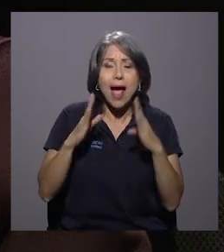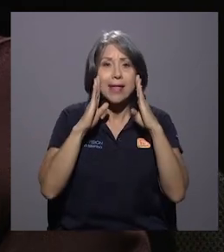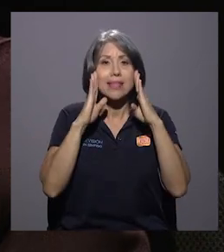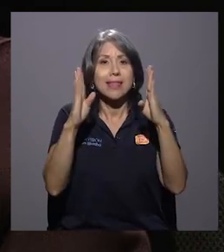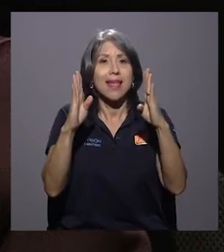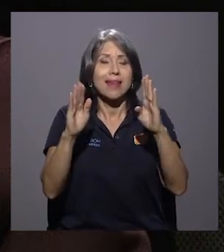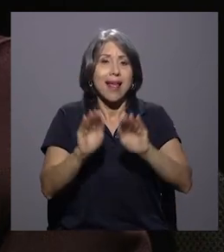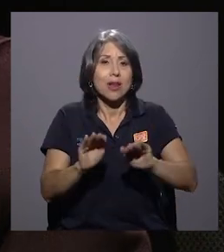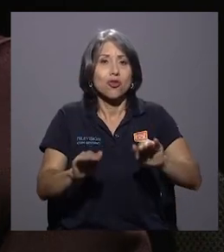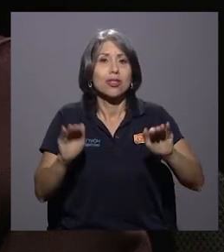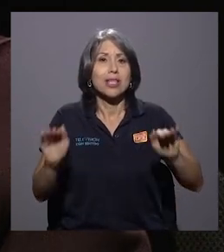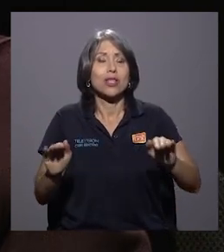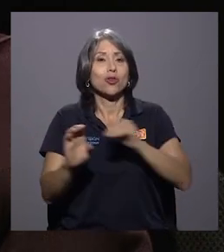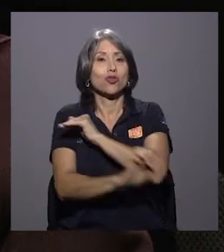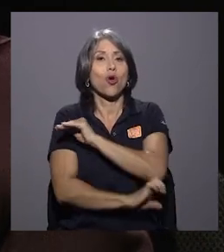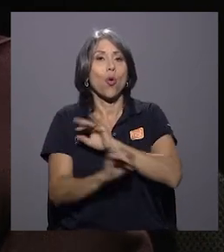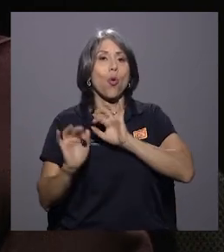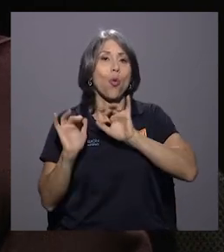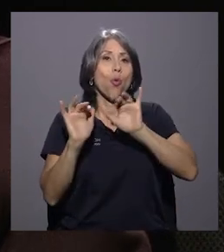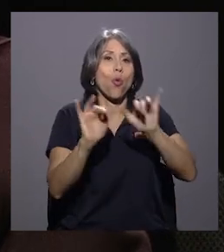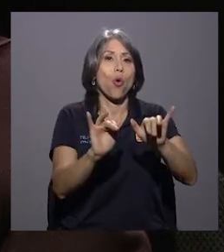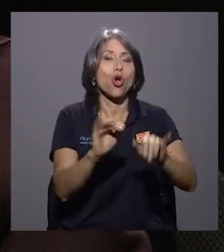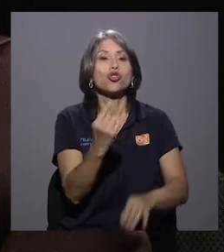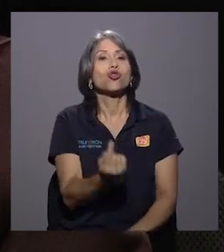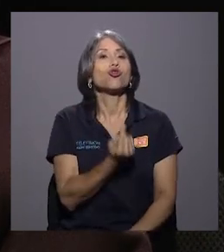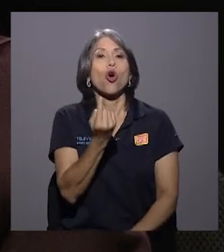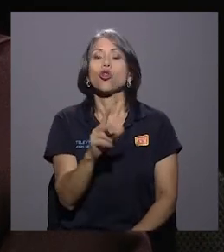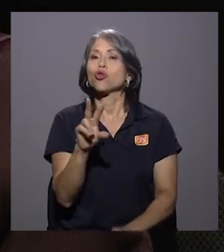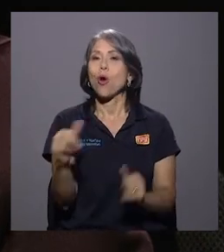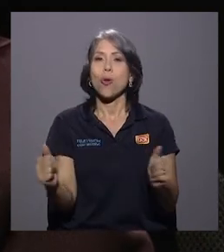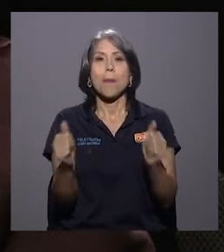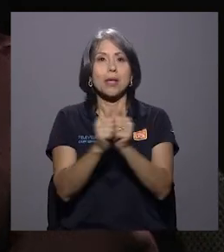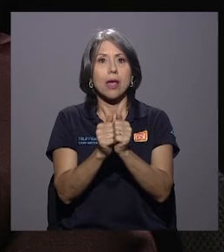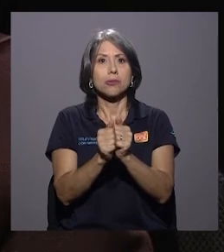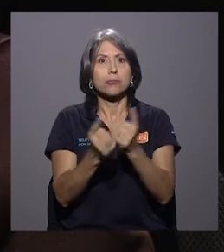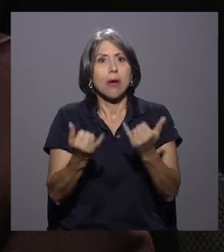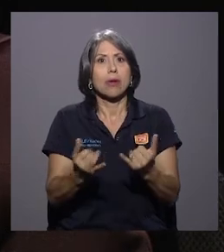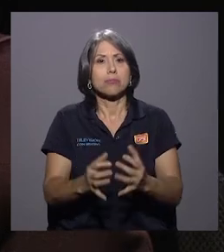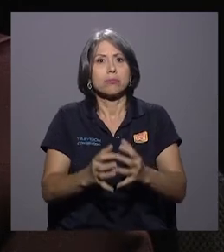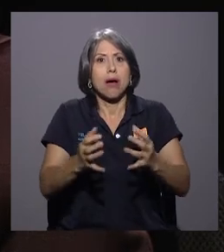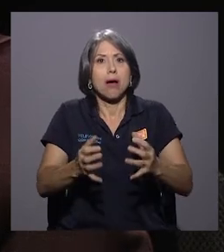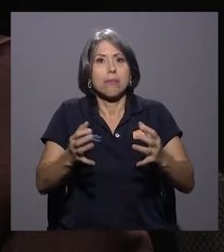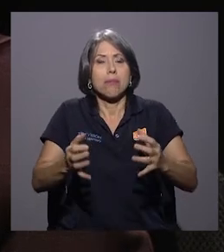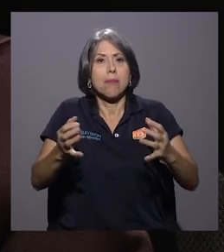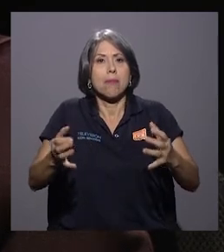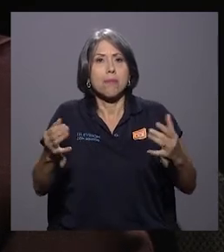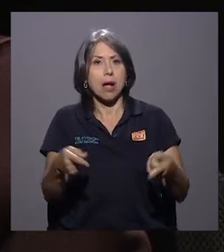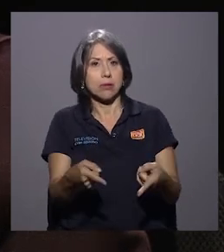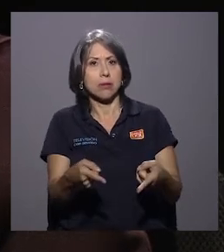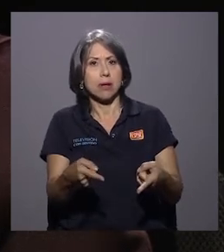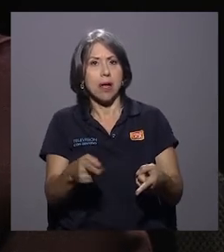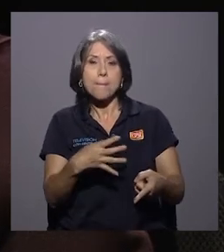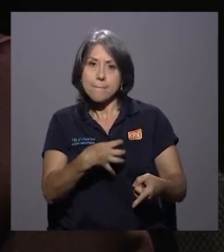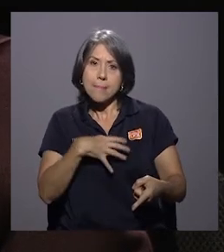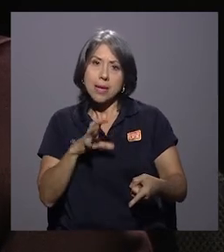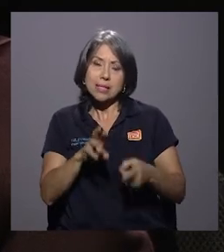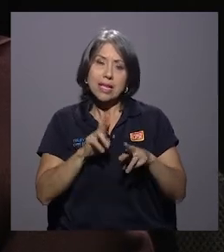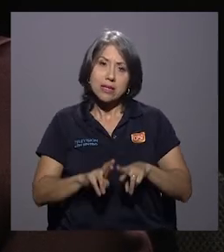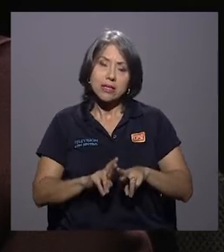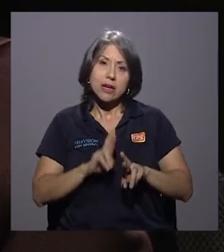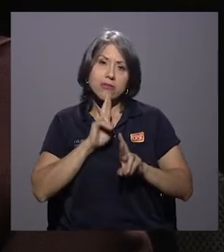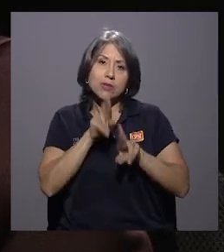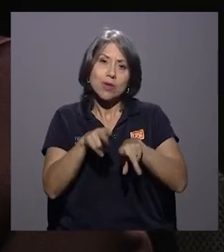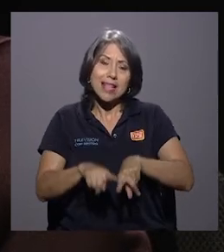de los niños migrantes, solo no acompañados, que cada vez son más, ¿verdad? Y que merecen una respuesta diferenciada. La